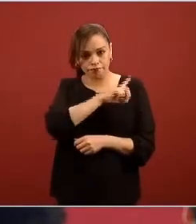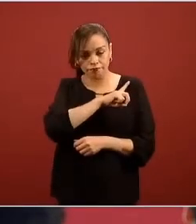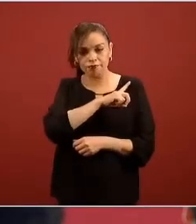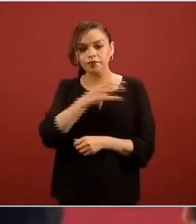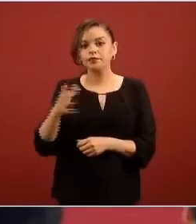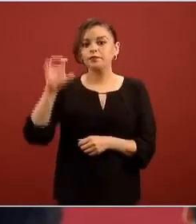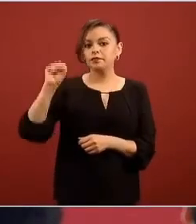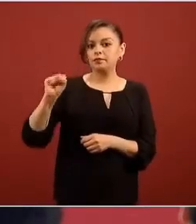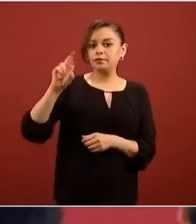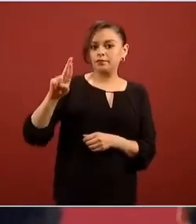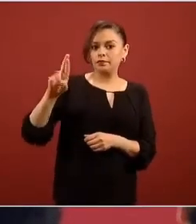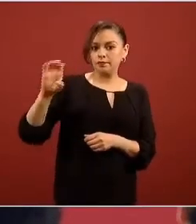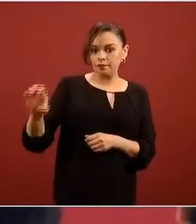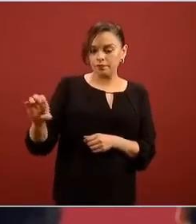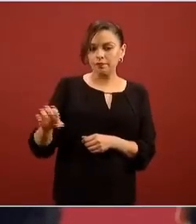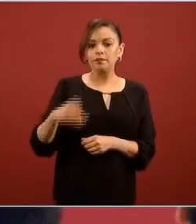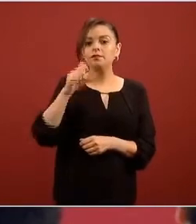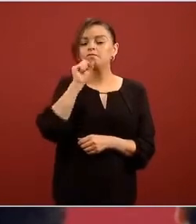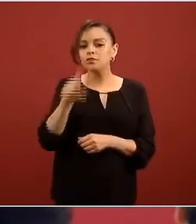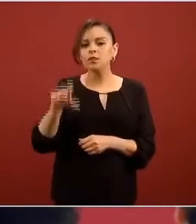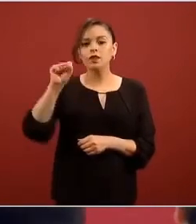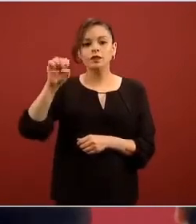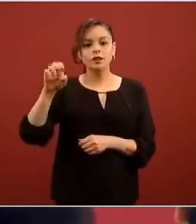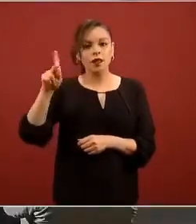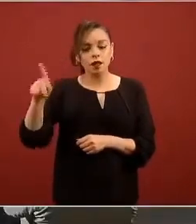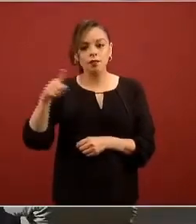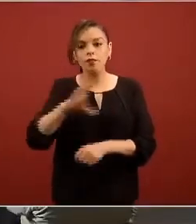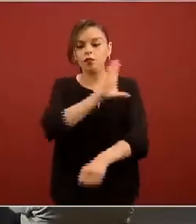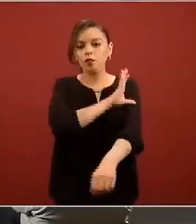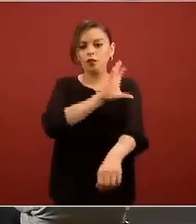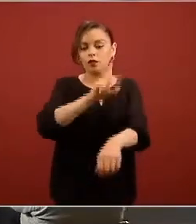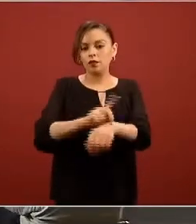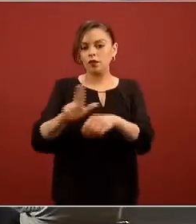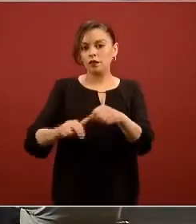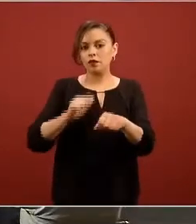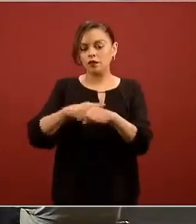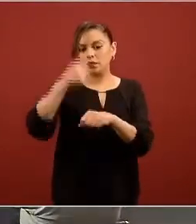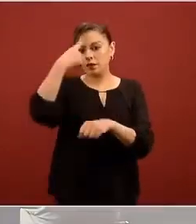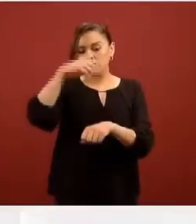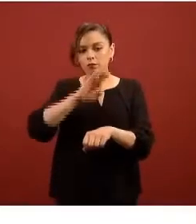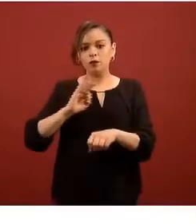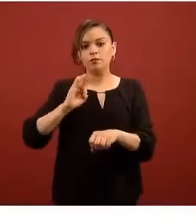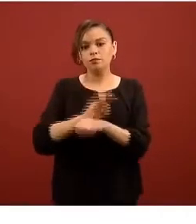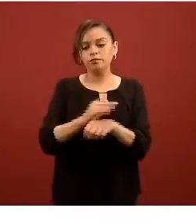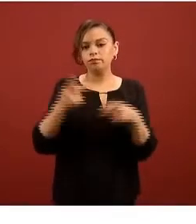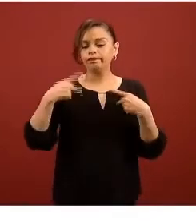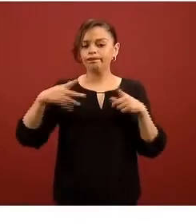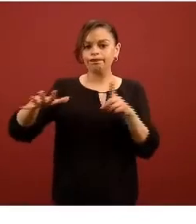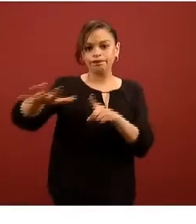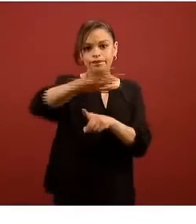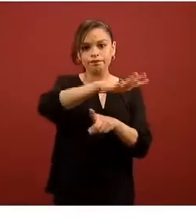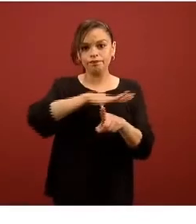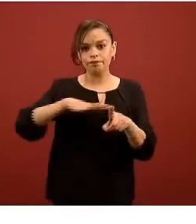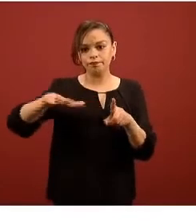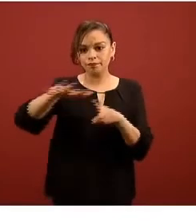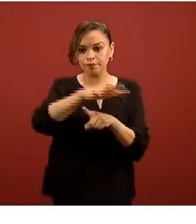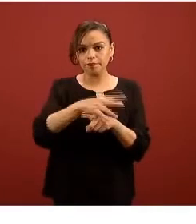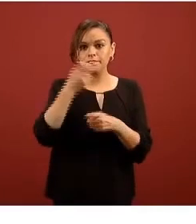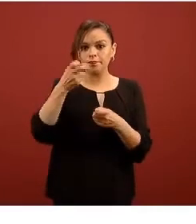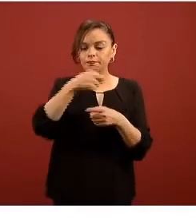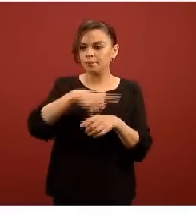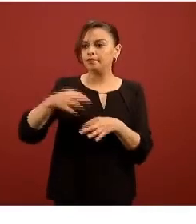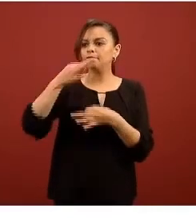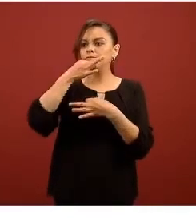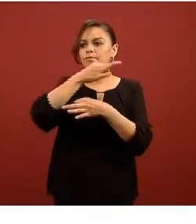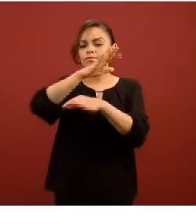Relaciones Exteriores de la SEP de la Coordinación Nacional de Protección Civil se habían estado convocando y